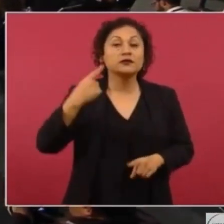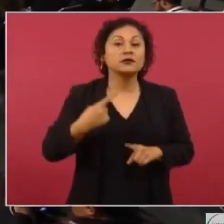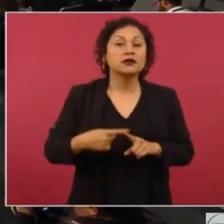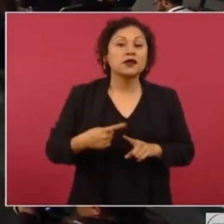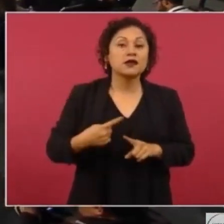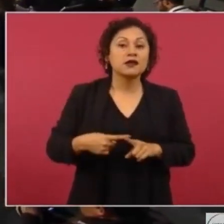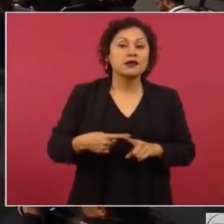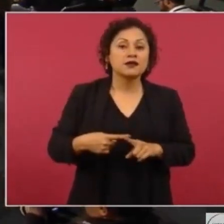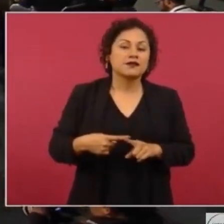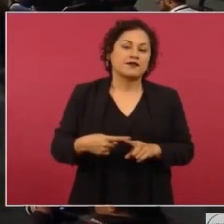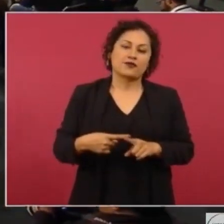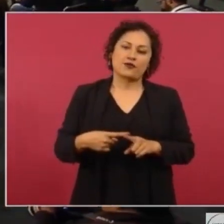no aquí